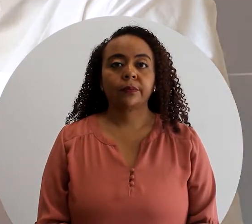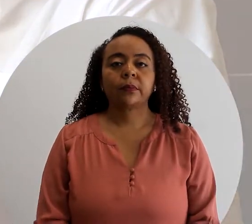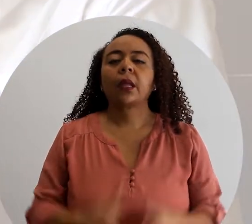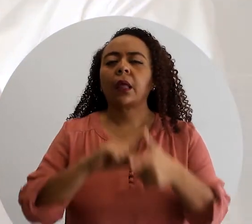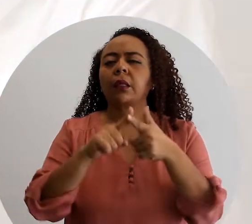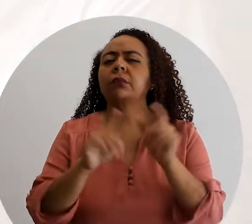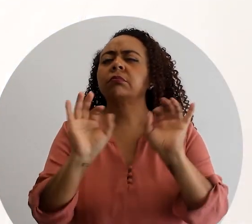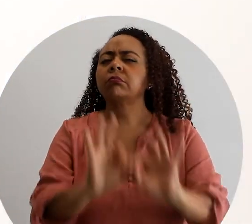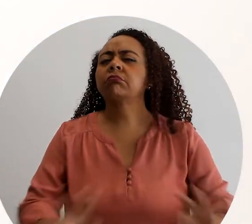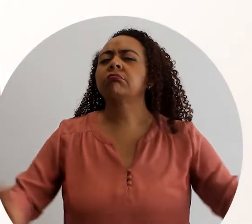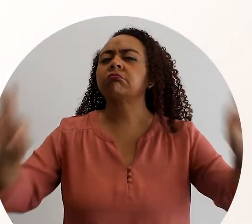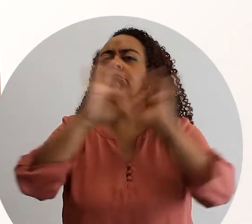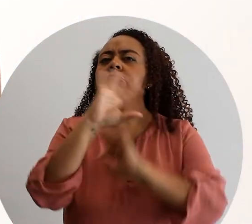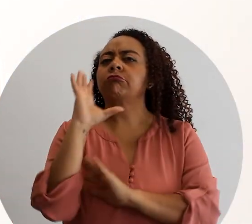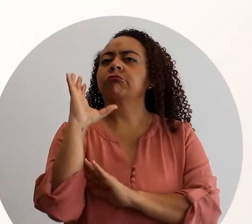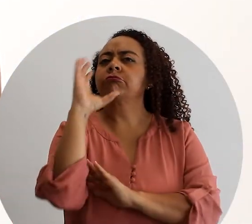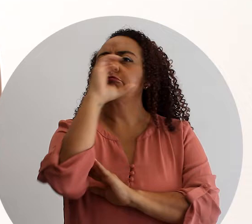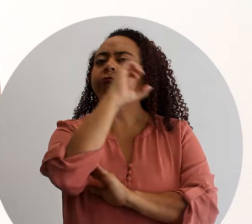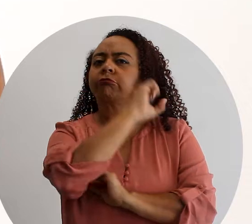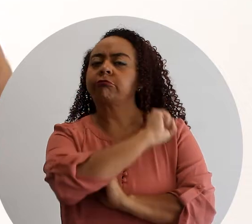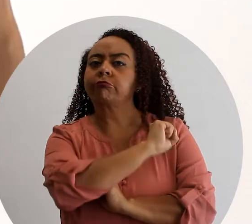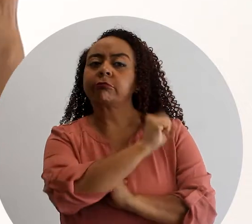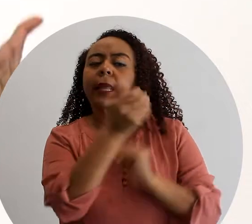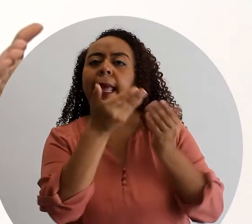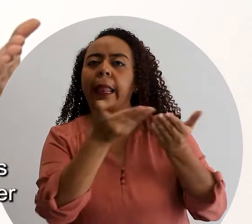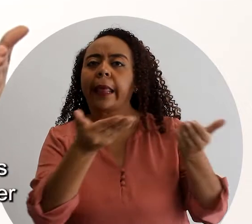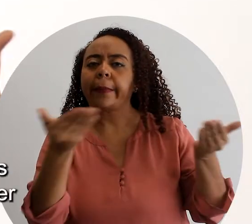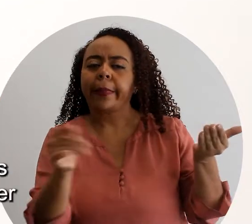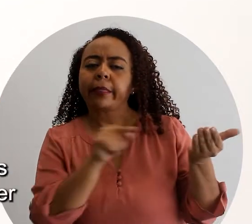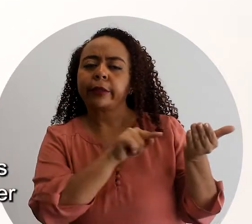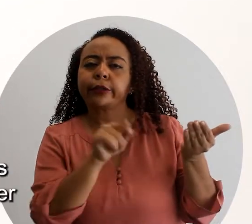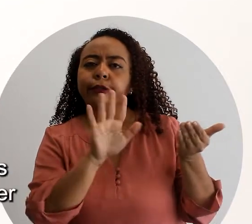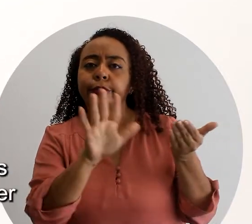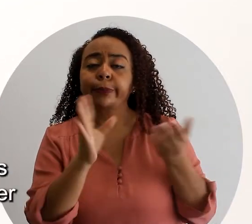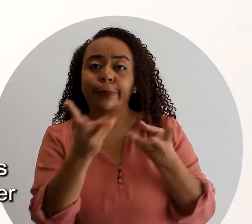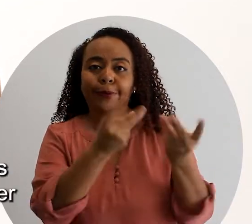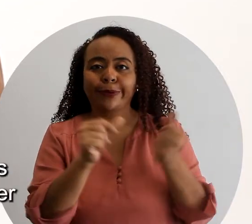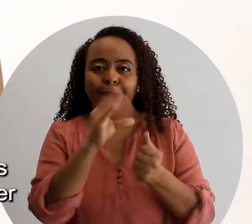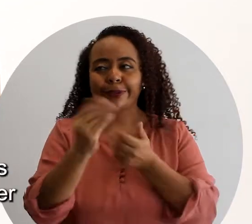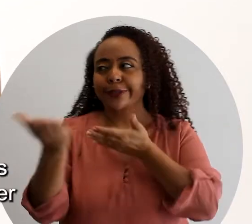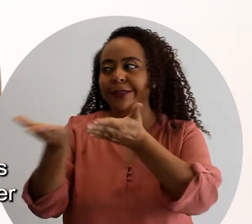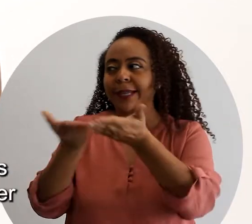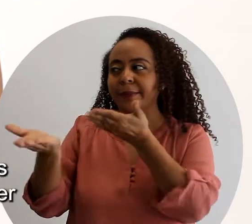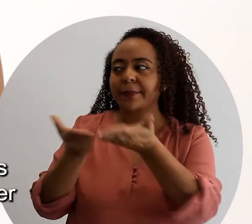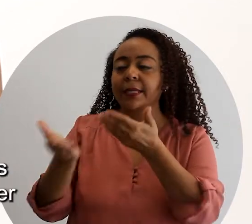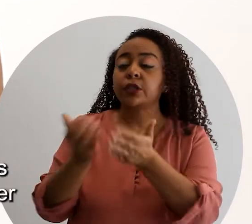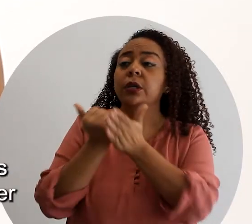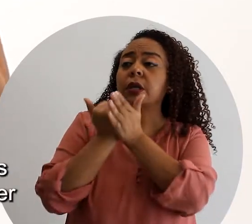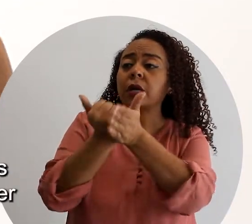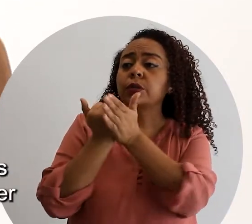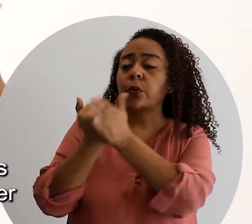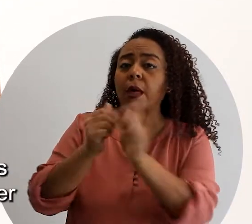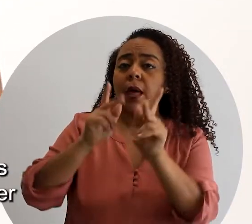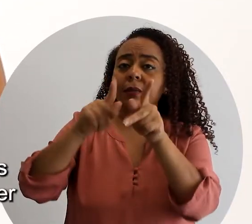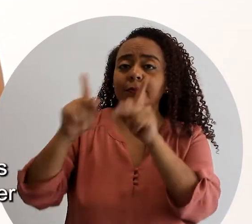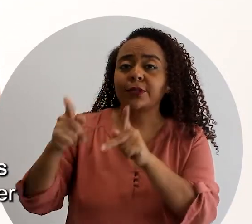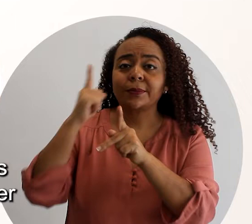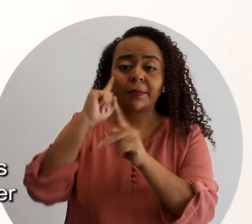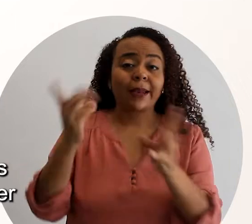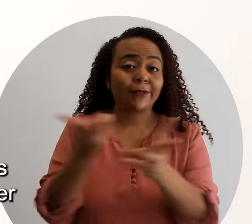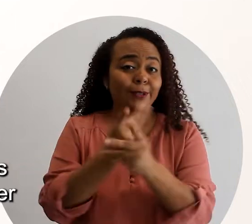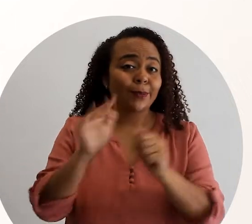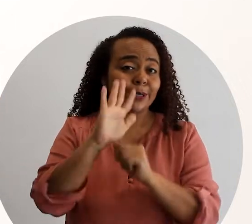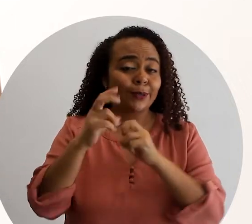Por lo que es muy importante identificar cuáles son los elementos de sus productos o servicios que les ayudan a las